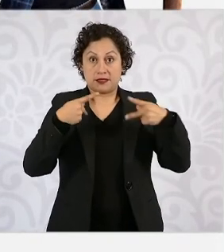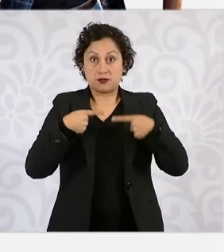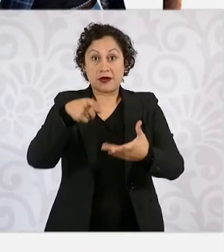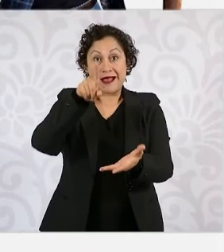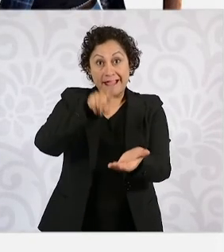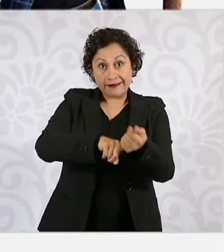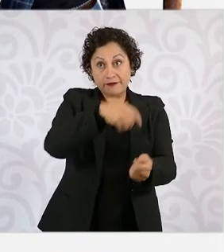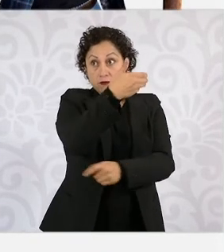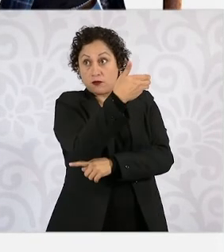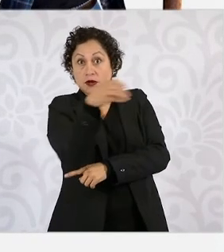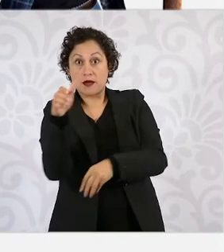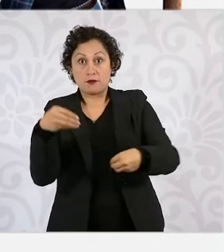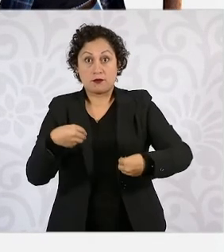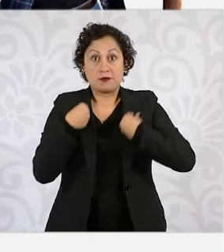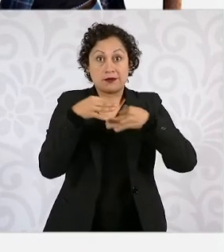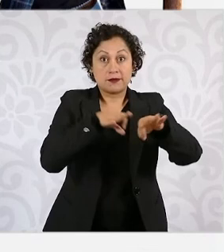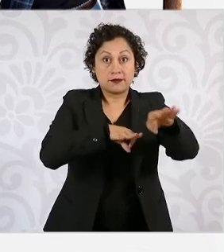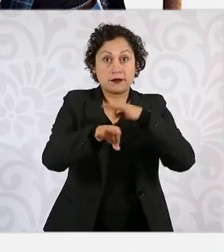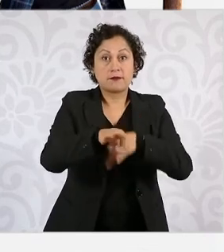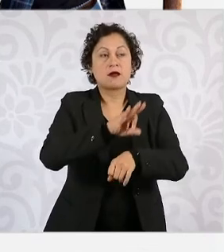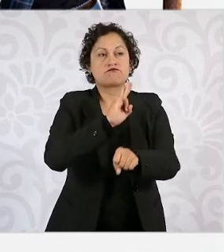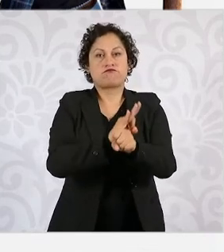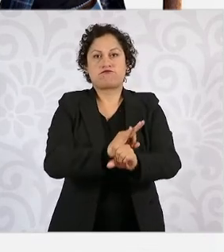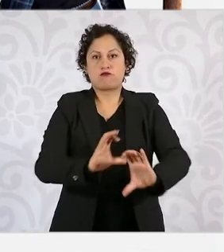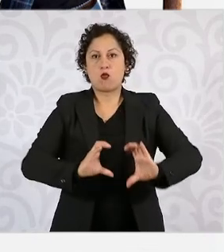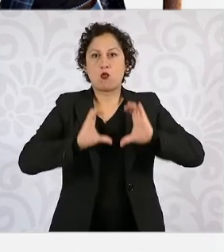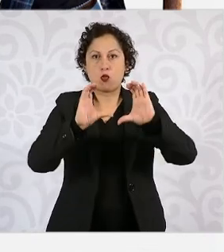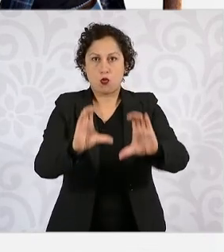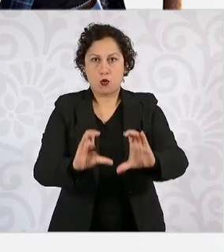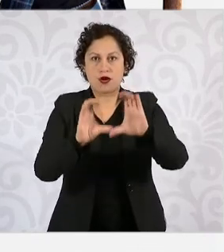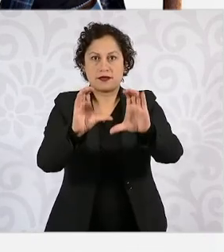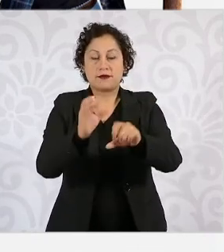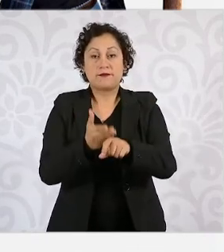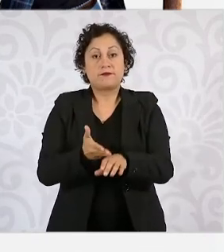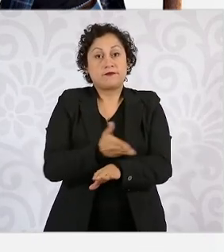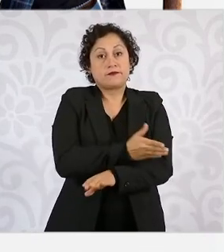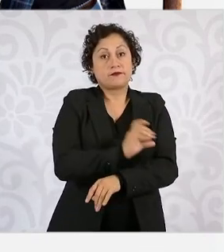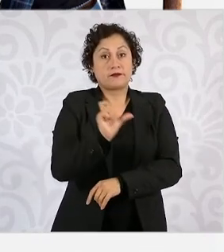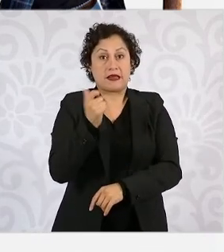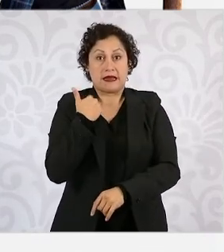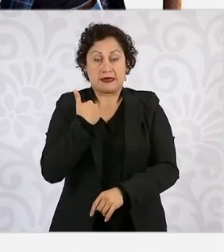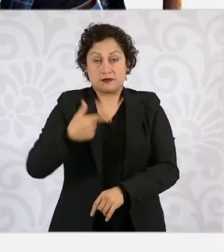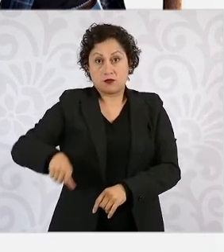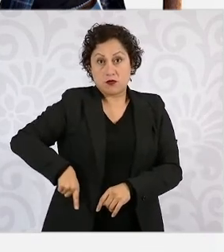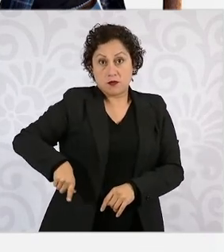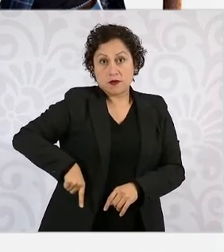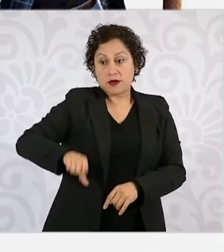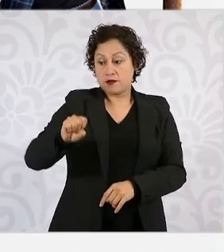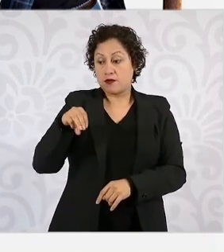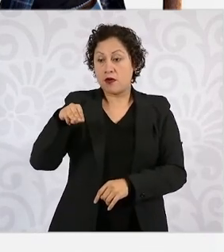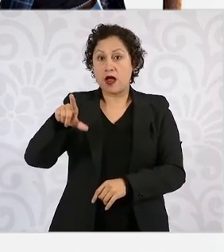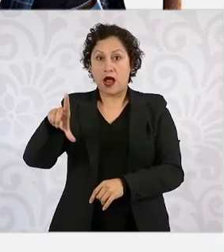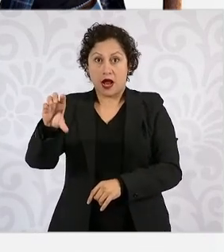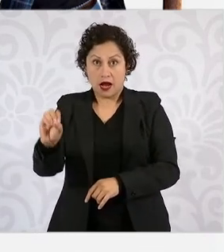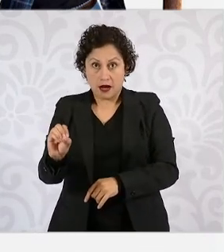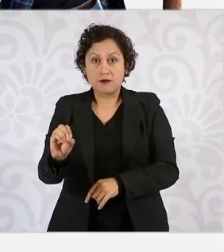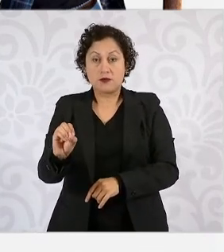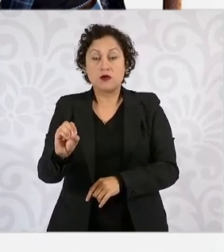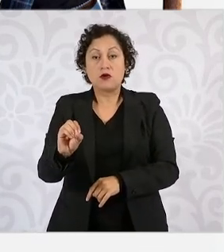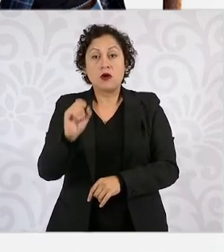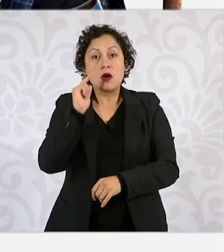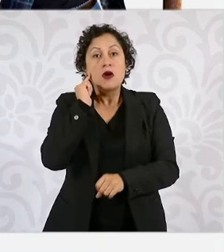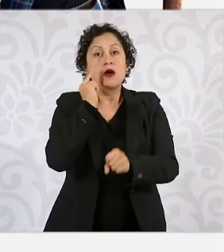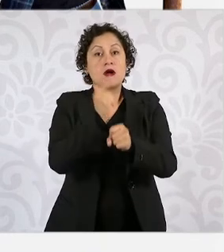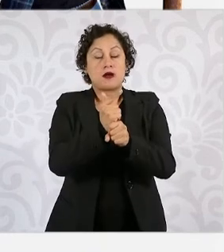viven en el campo. En el gobierno del presidente Andrés Manuel López Obrador redujimos en 18 por ciento,